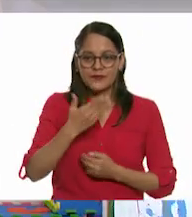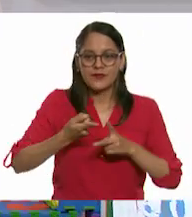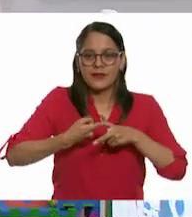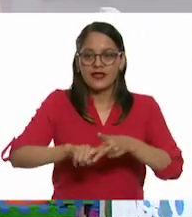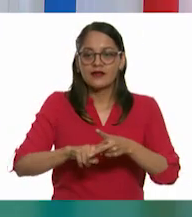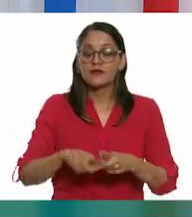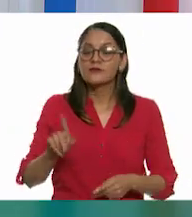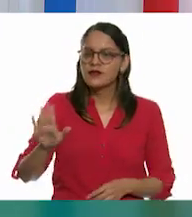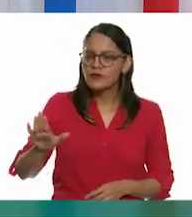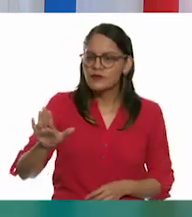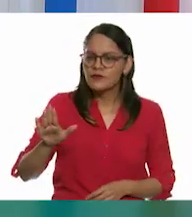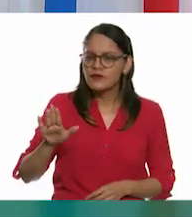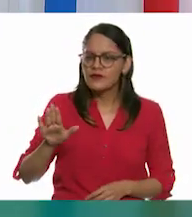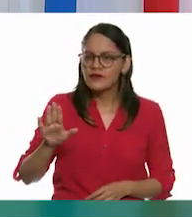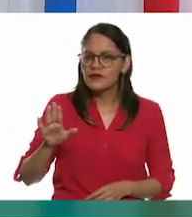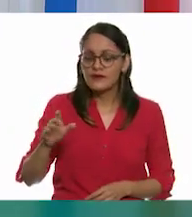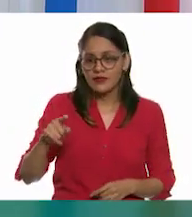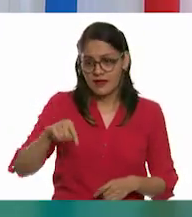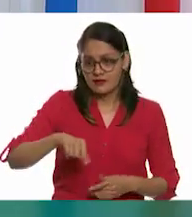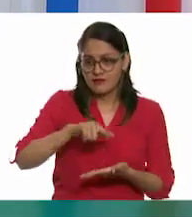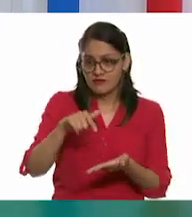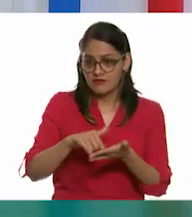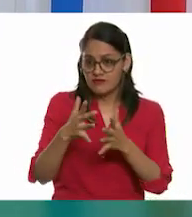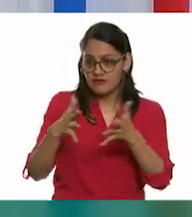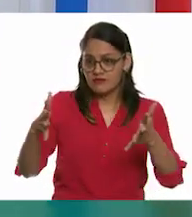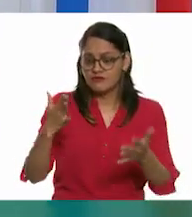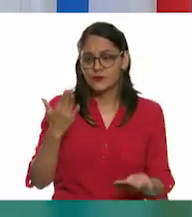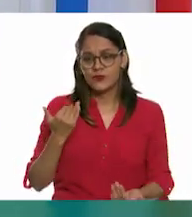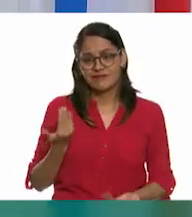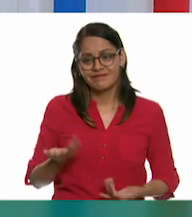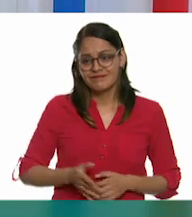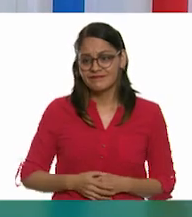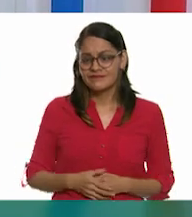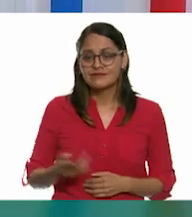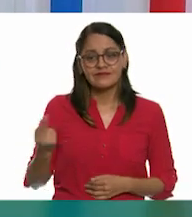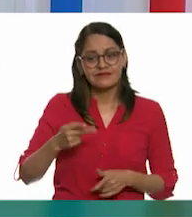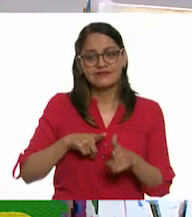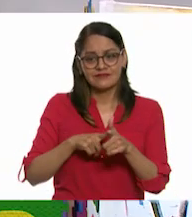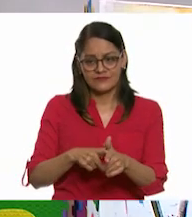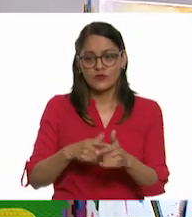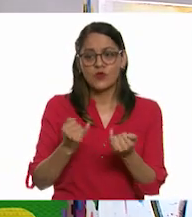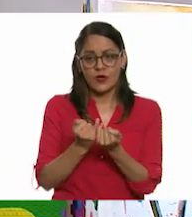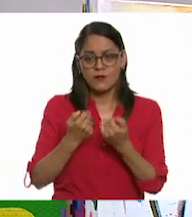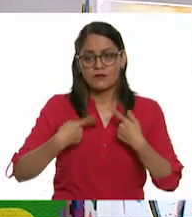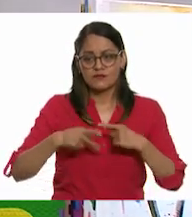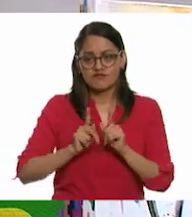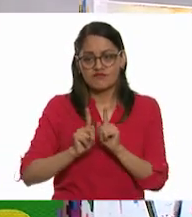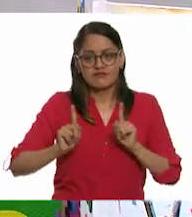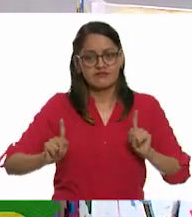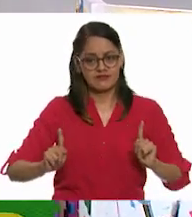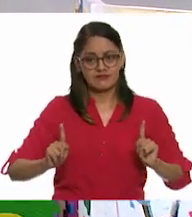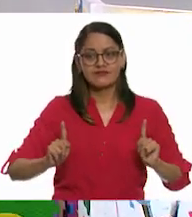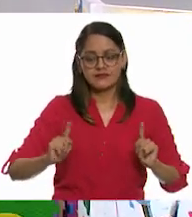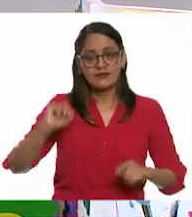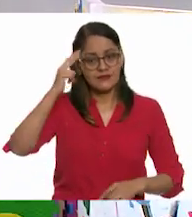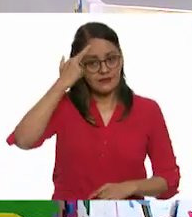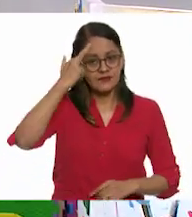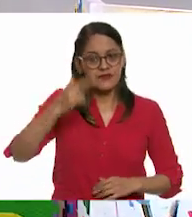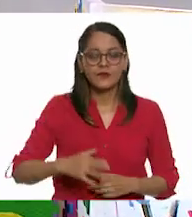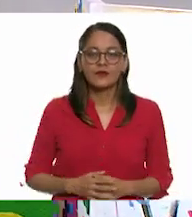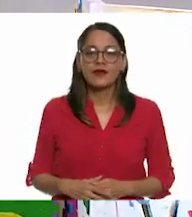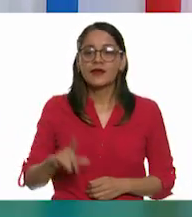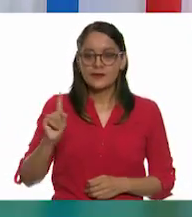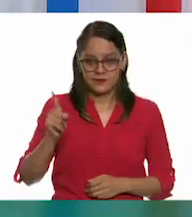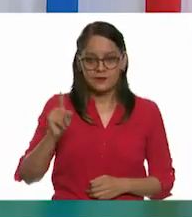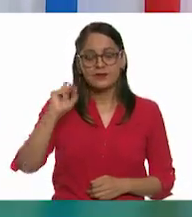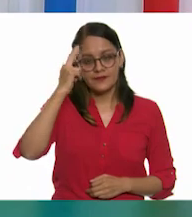Pero, Oscar, no tenemos mucho espacio. Es verdad. Y hay que continuar guardando la sana distancia. Exacto. Entonces, como